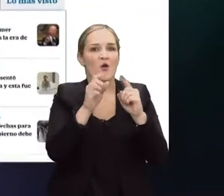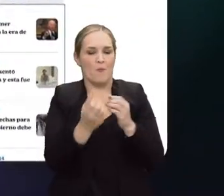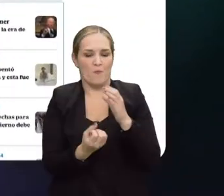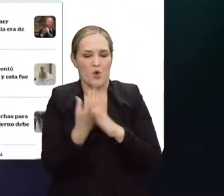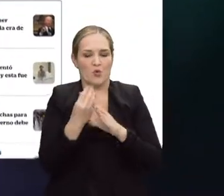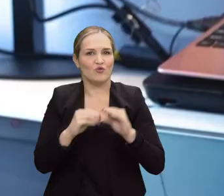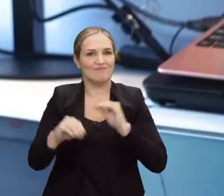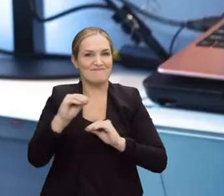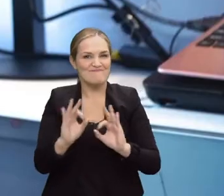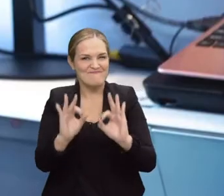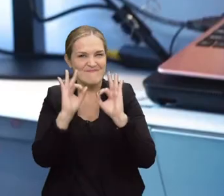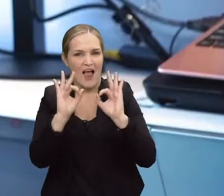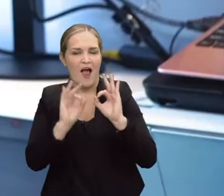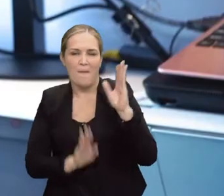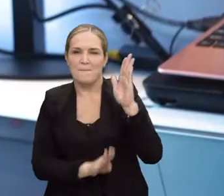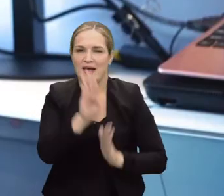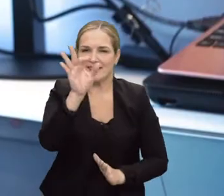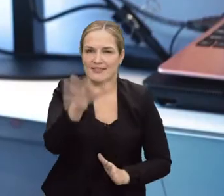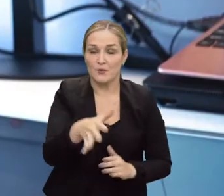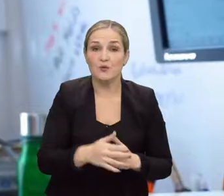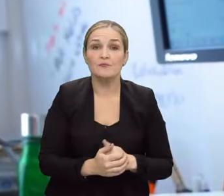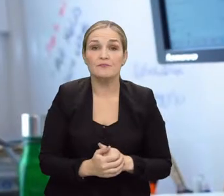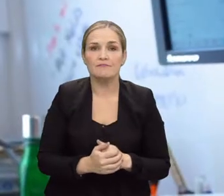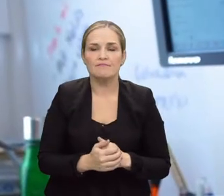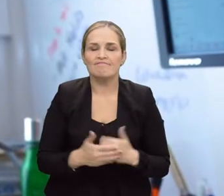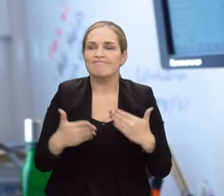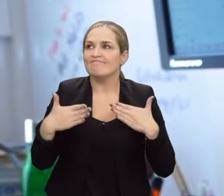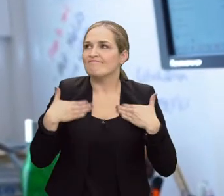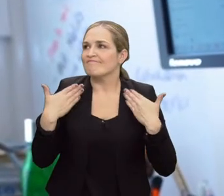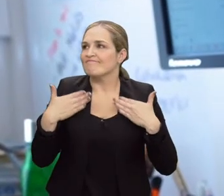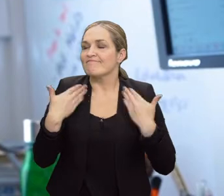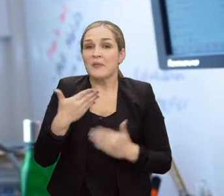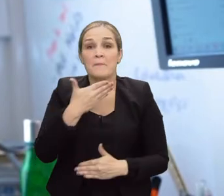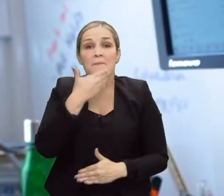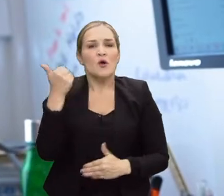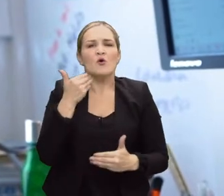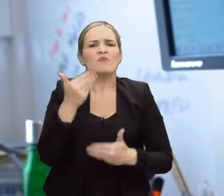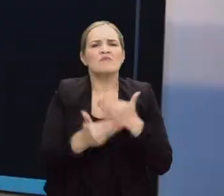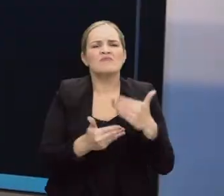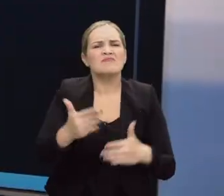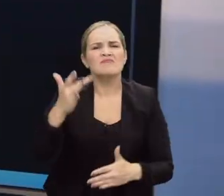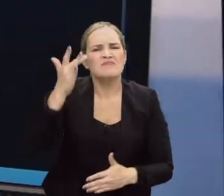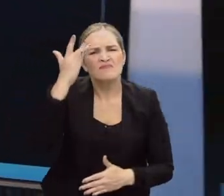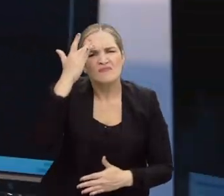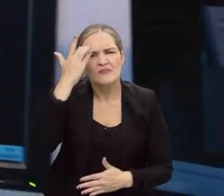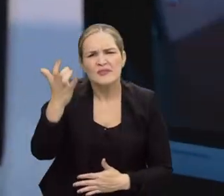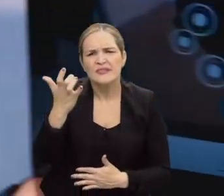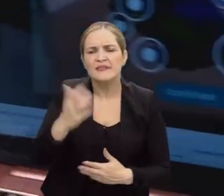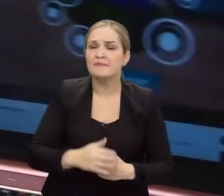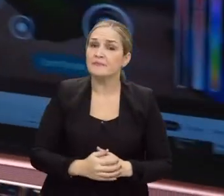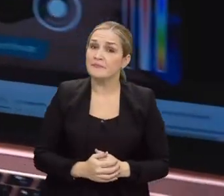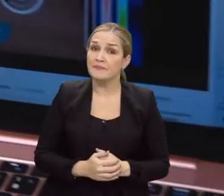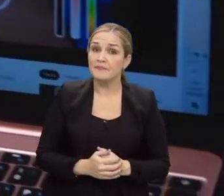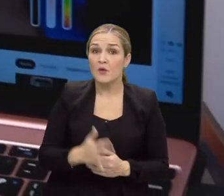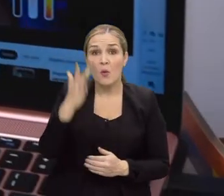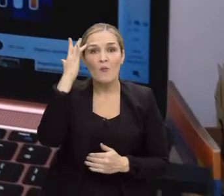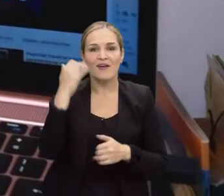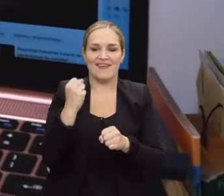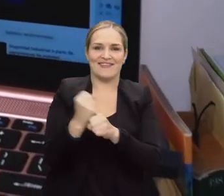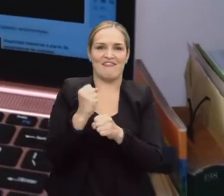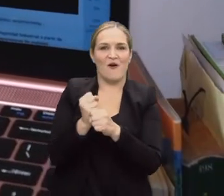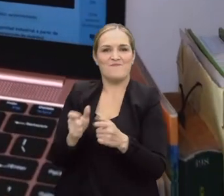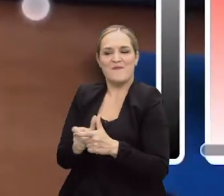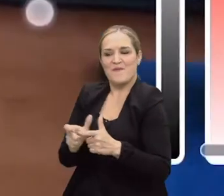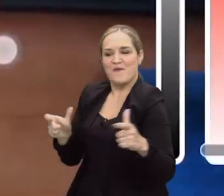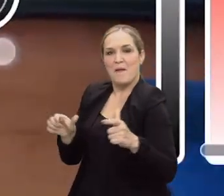pero es lograble desde que haya un buen producto detrás la parte más gratificante de todo este proceso ha